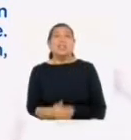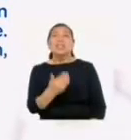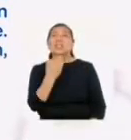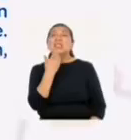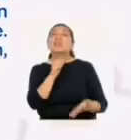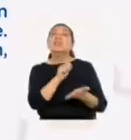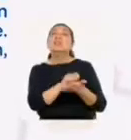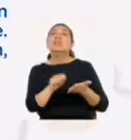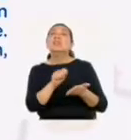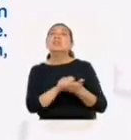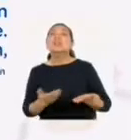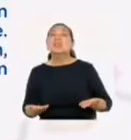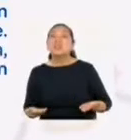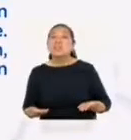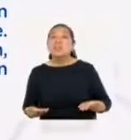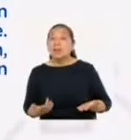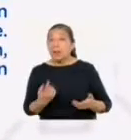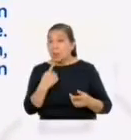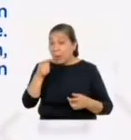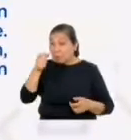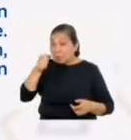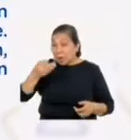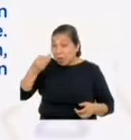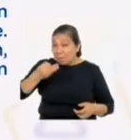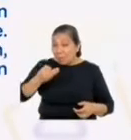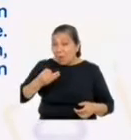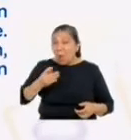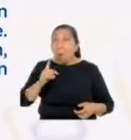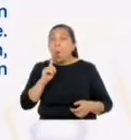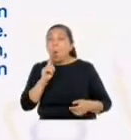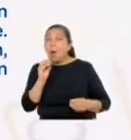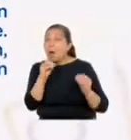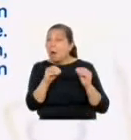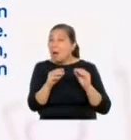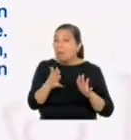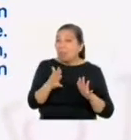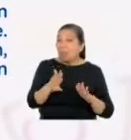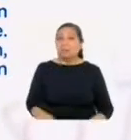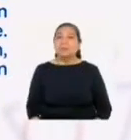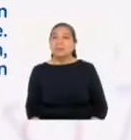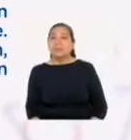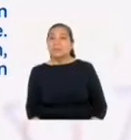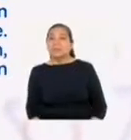¿quién lo escribió? ¿Es un especialista o aficionado?